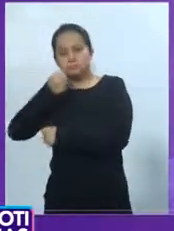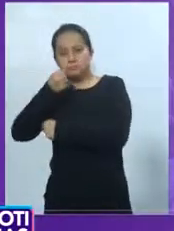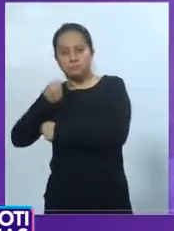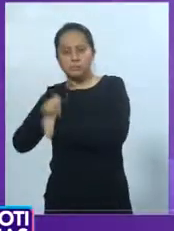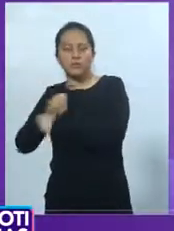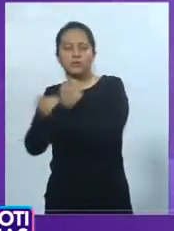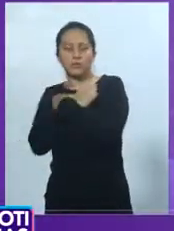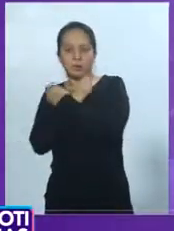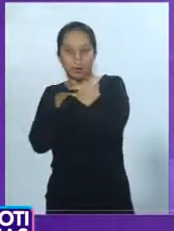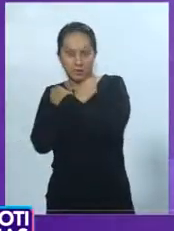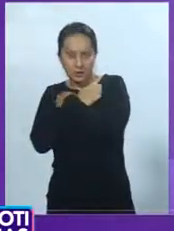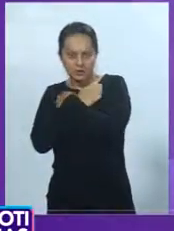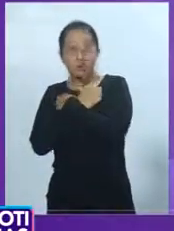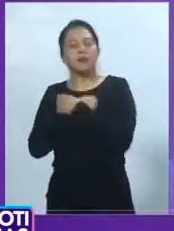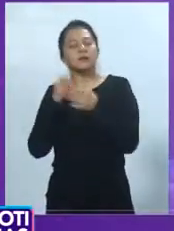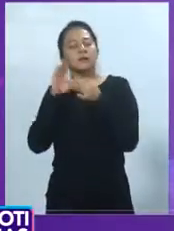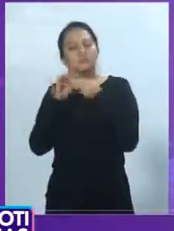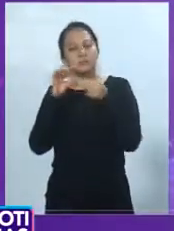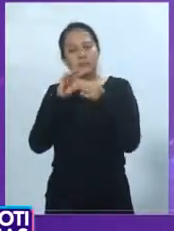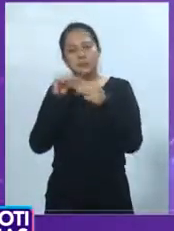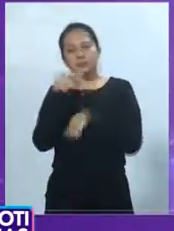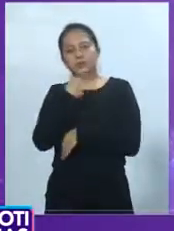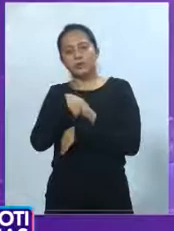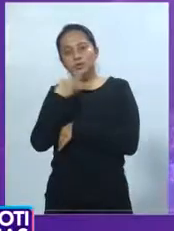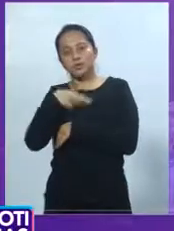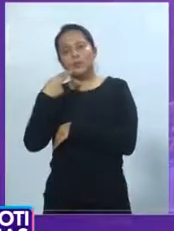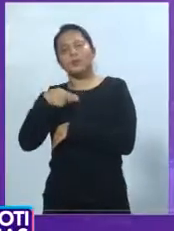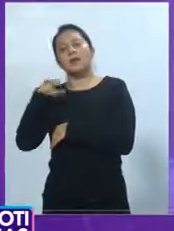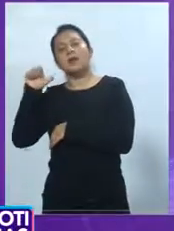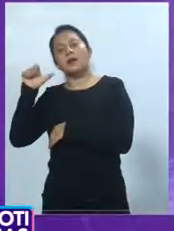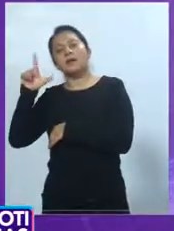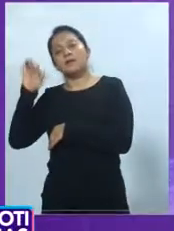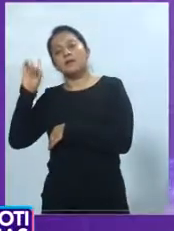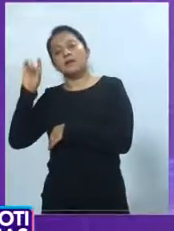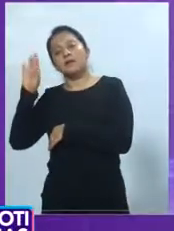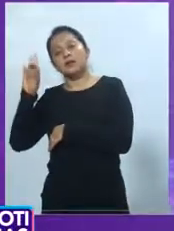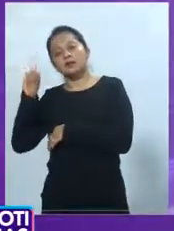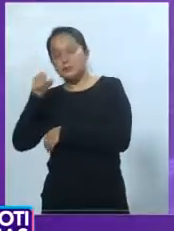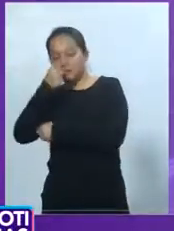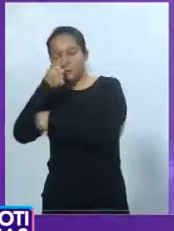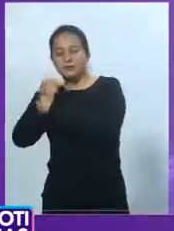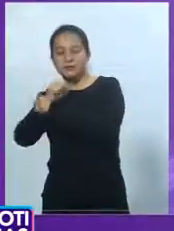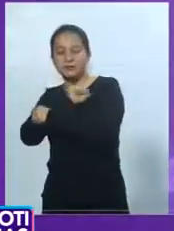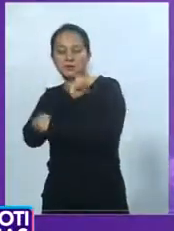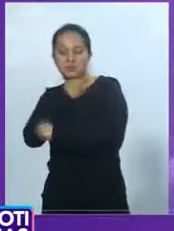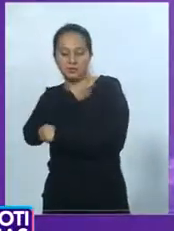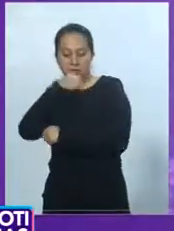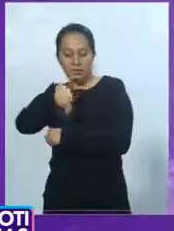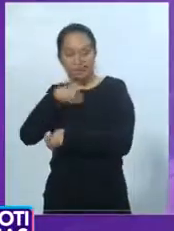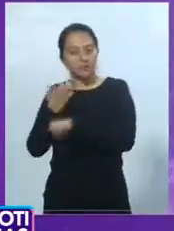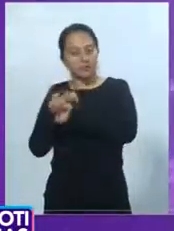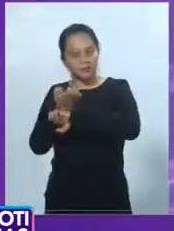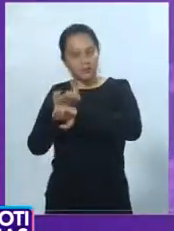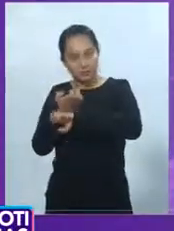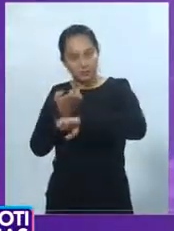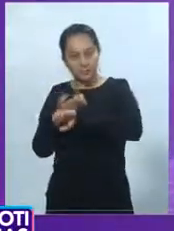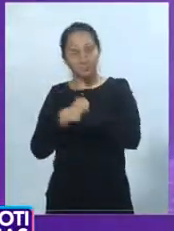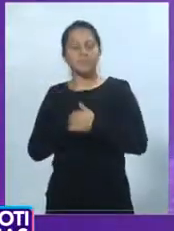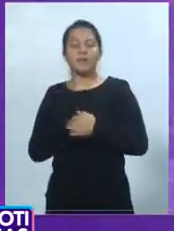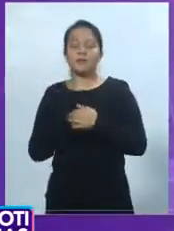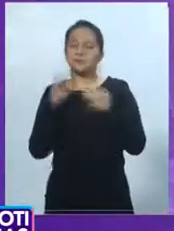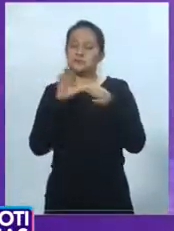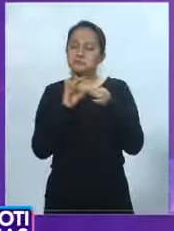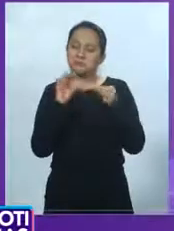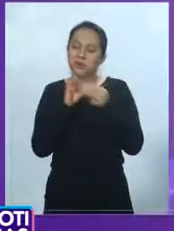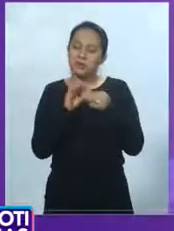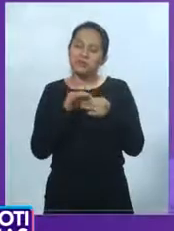Salud en el estado. Aún apuntó, se trabaja en la selección de los planteles educativos y en cuáles planteles de los dos municipios se va a llevar a cabo al